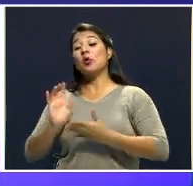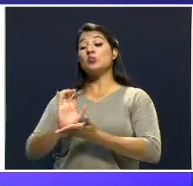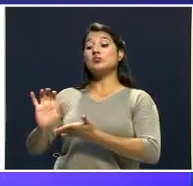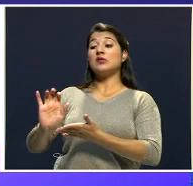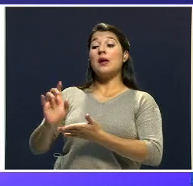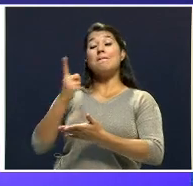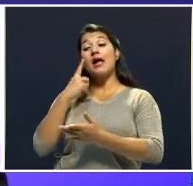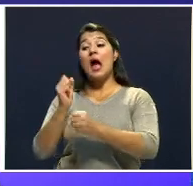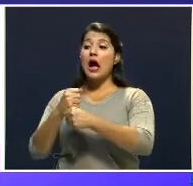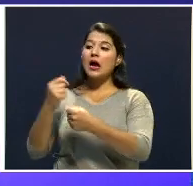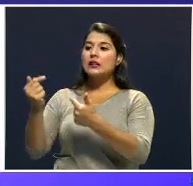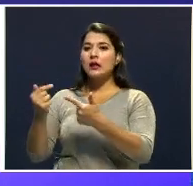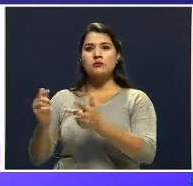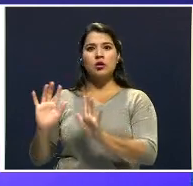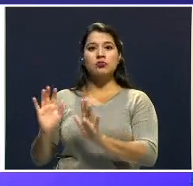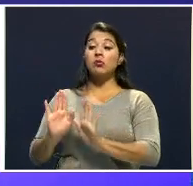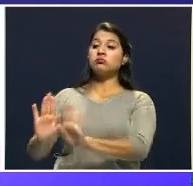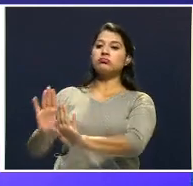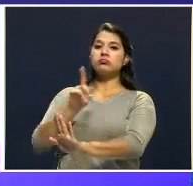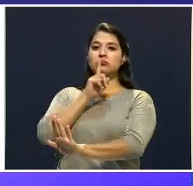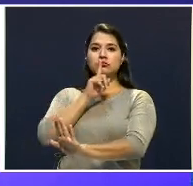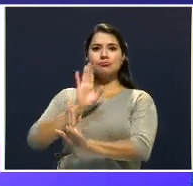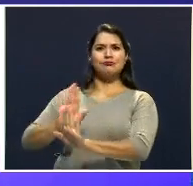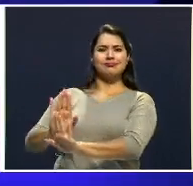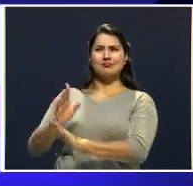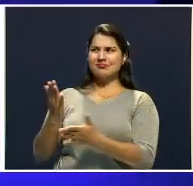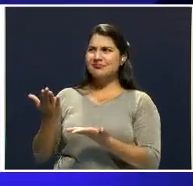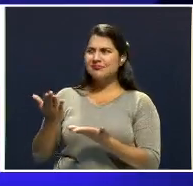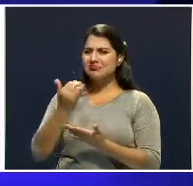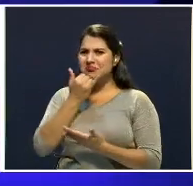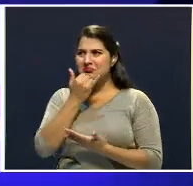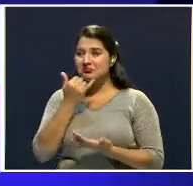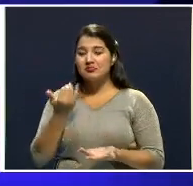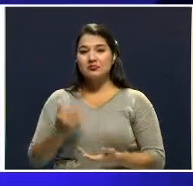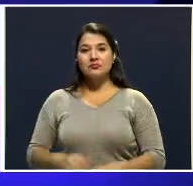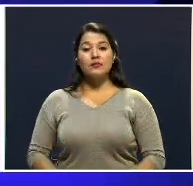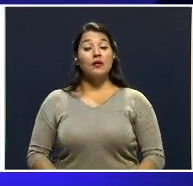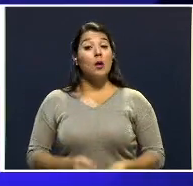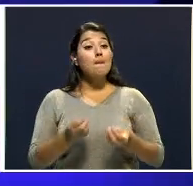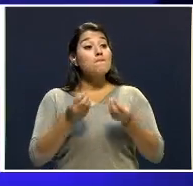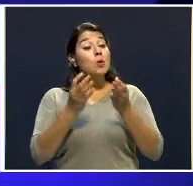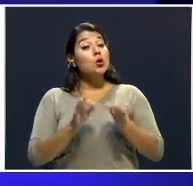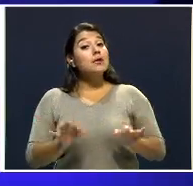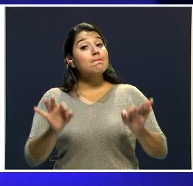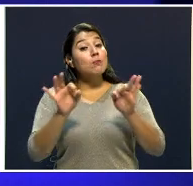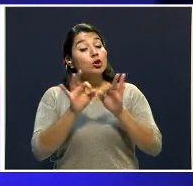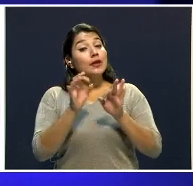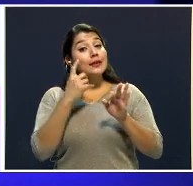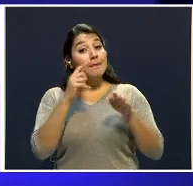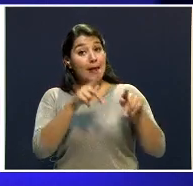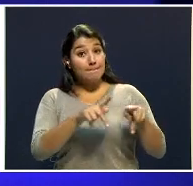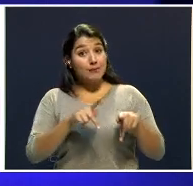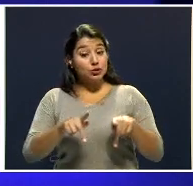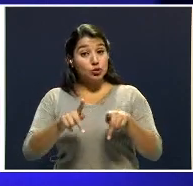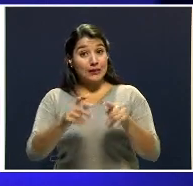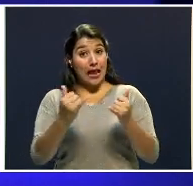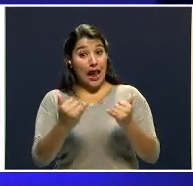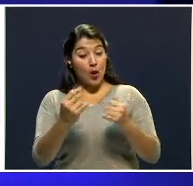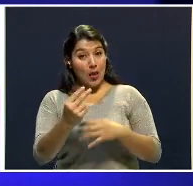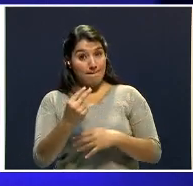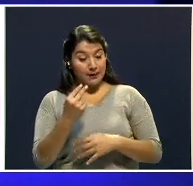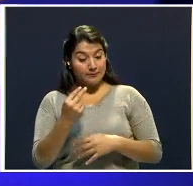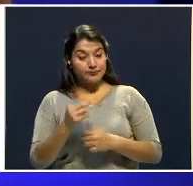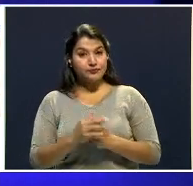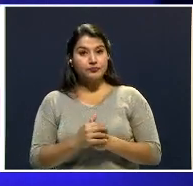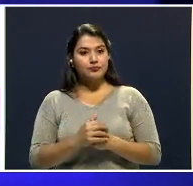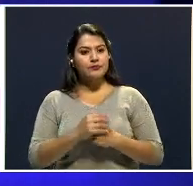no está bien, o hagamos esto, nada. Es importante para las personas que nos están viendo aclarar